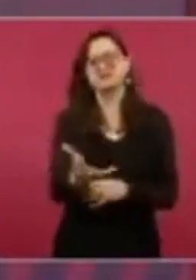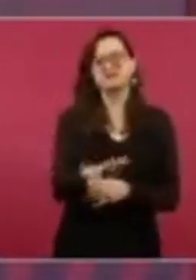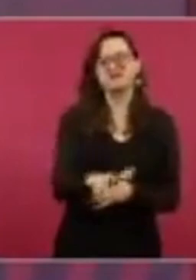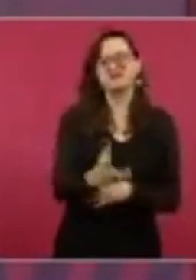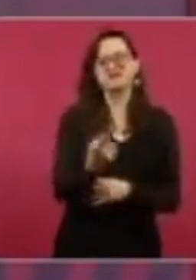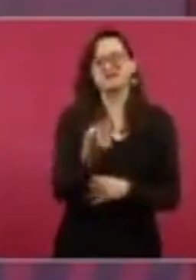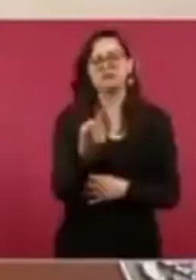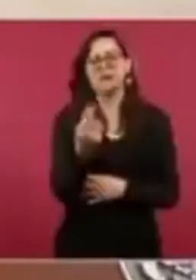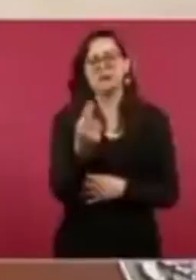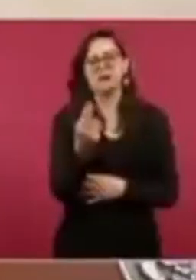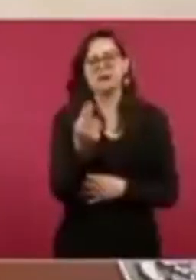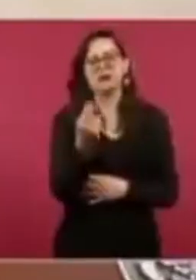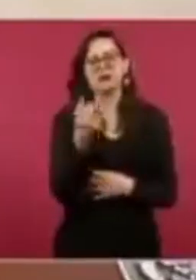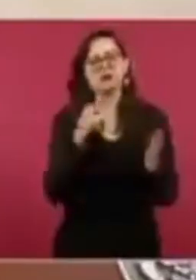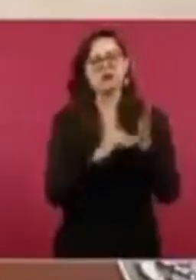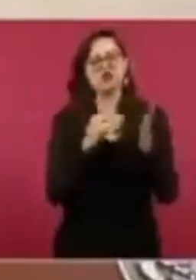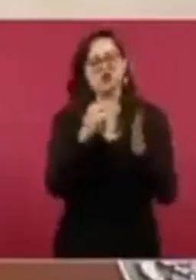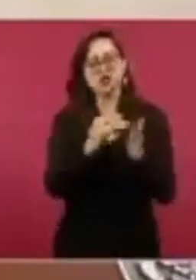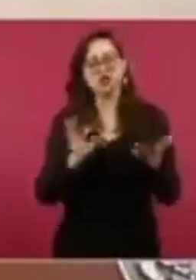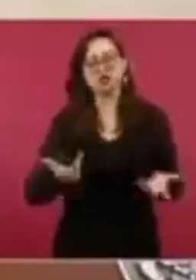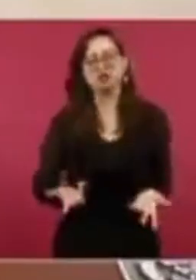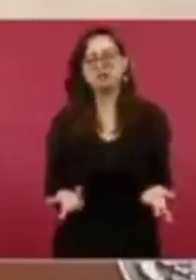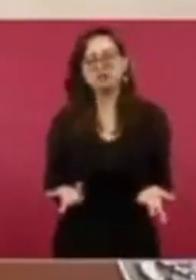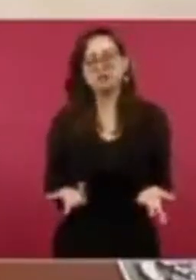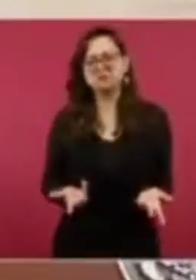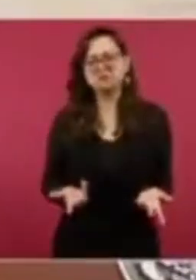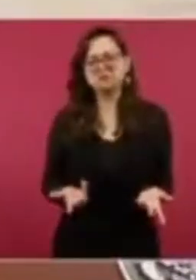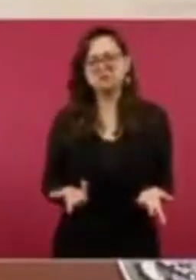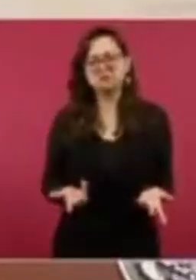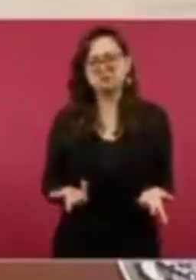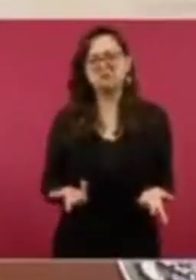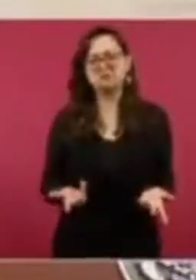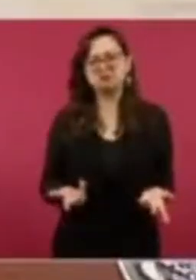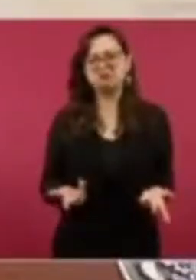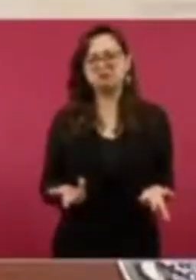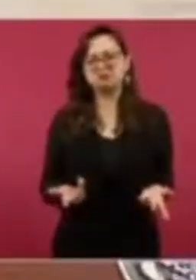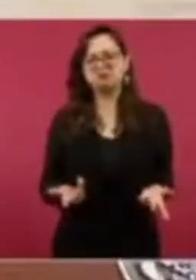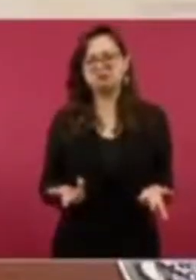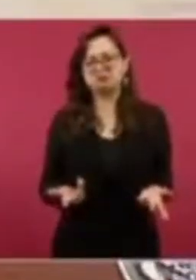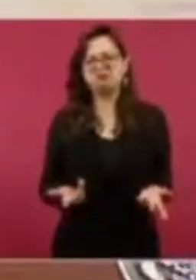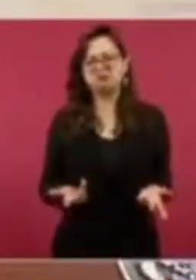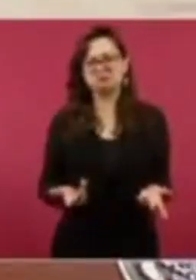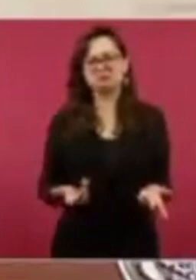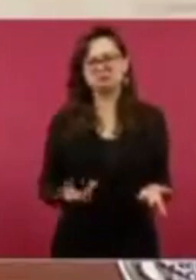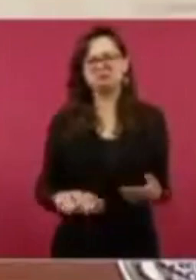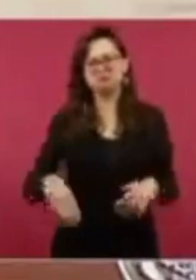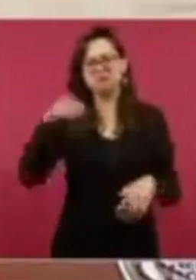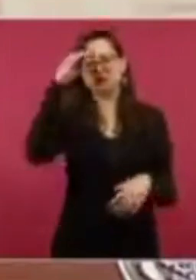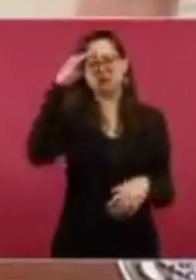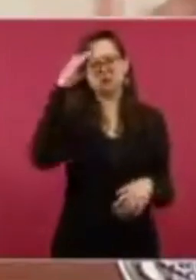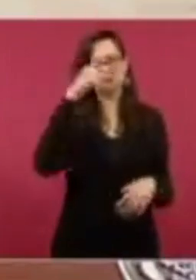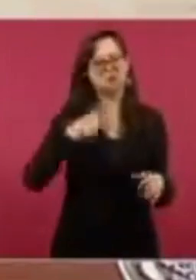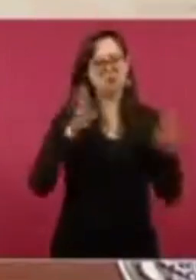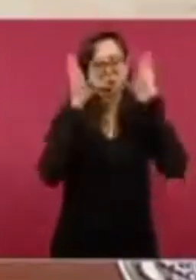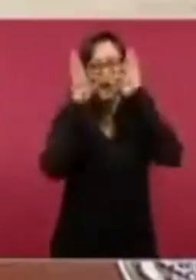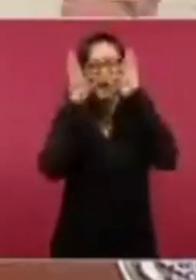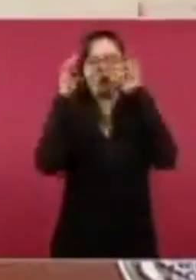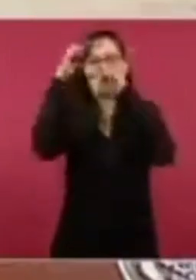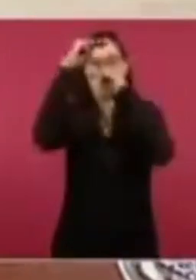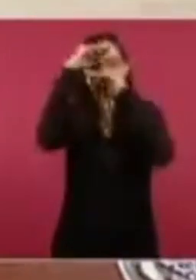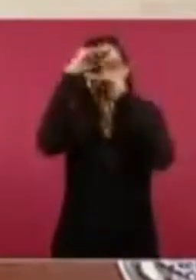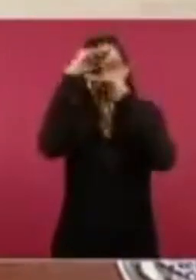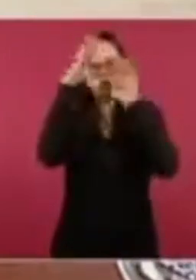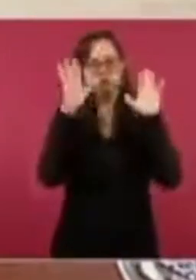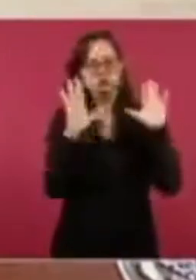de ciudadanos, que los tenemos que respetar, porque ese es su